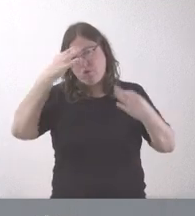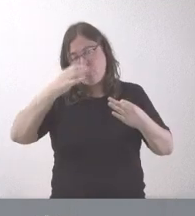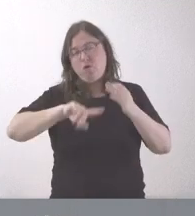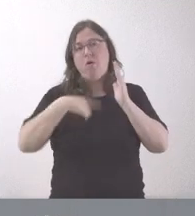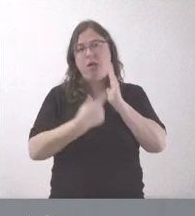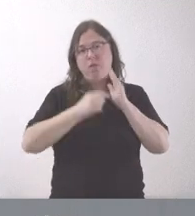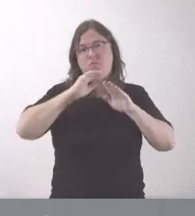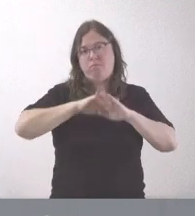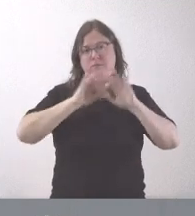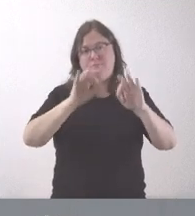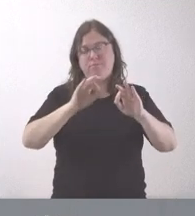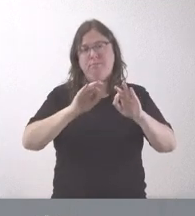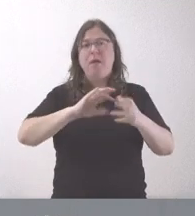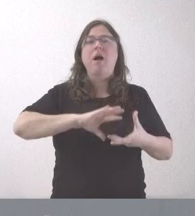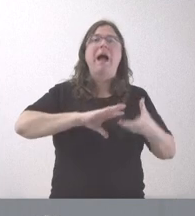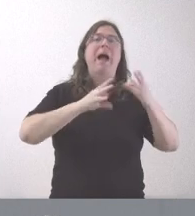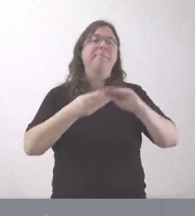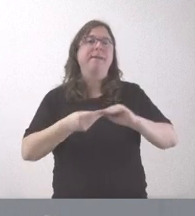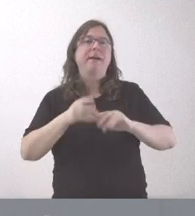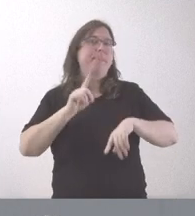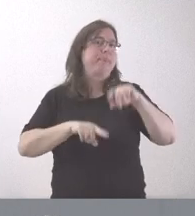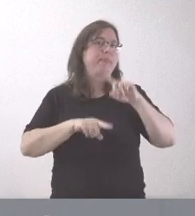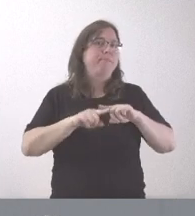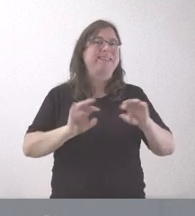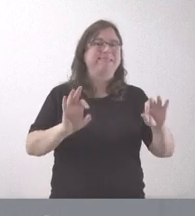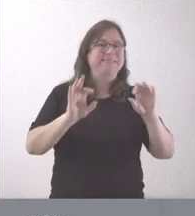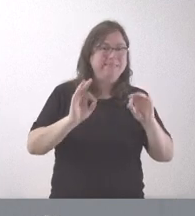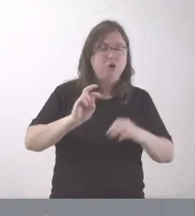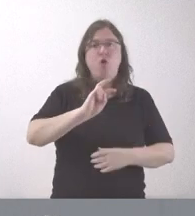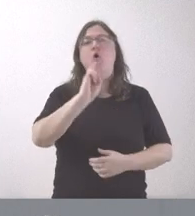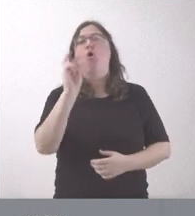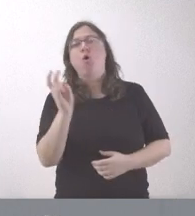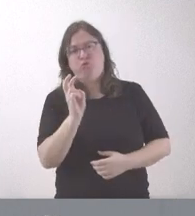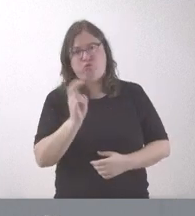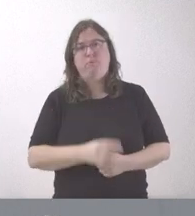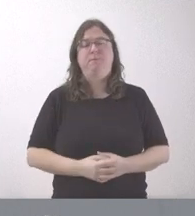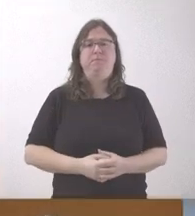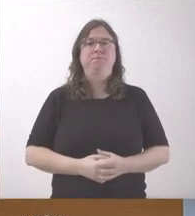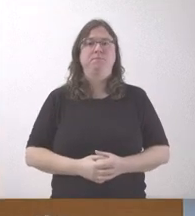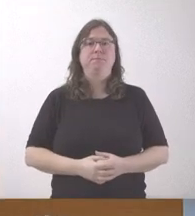normativa vigente, sea de aplicación esta de carácter específico u otra más de carácter general.